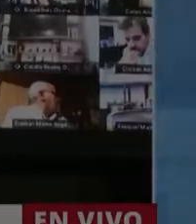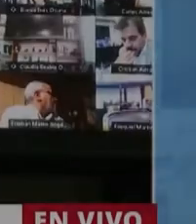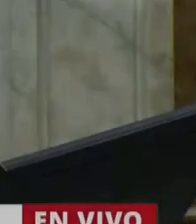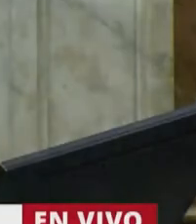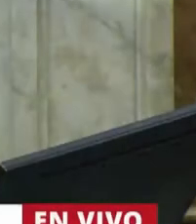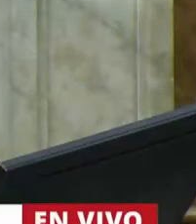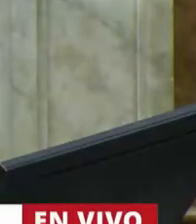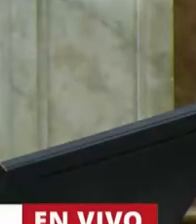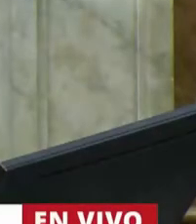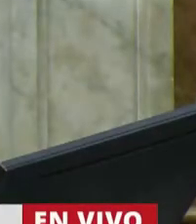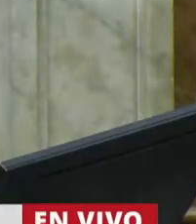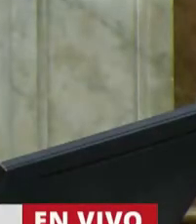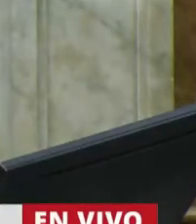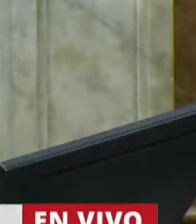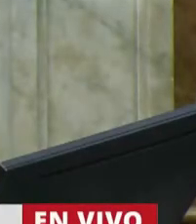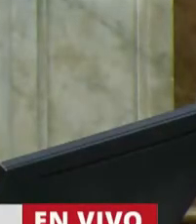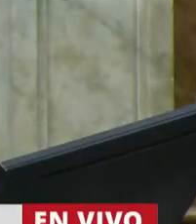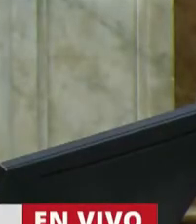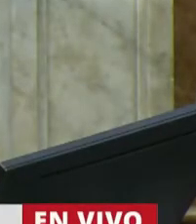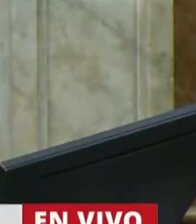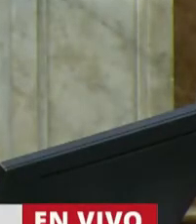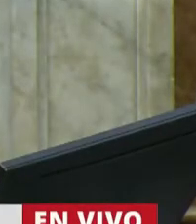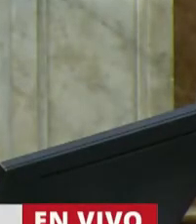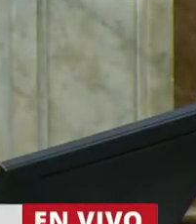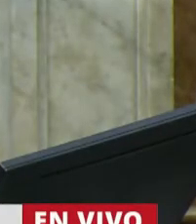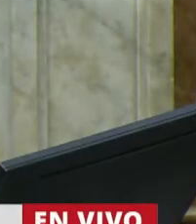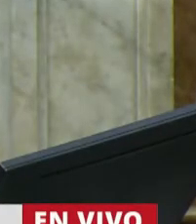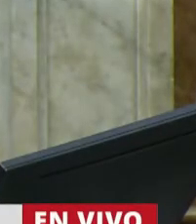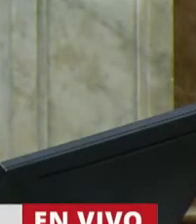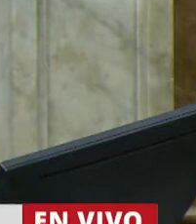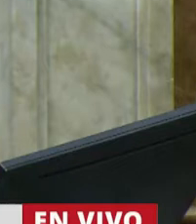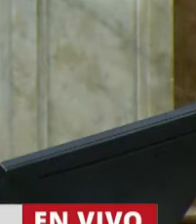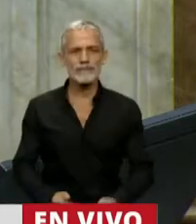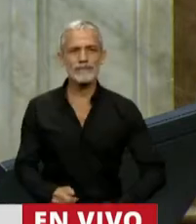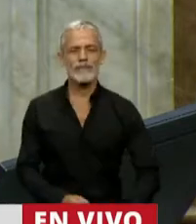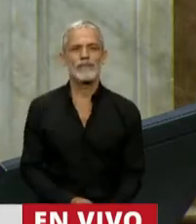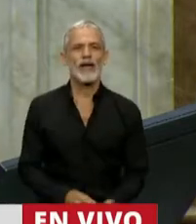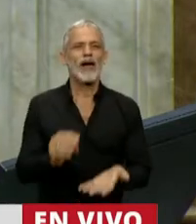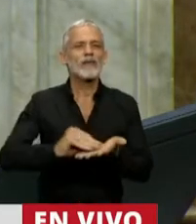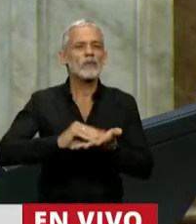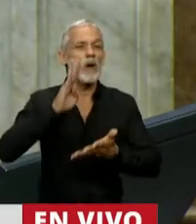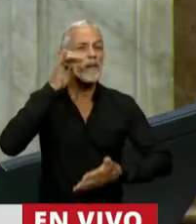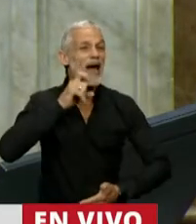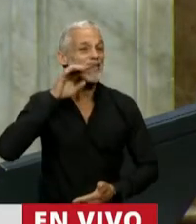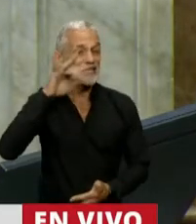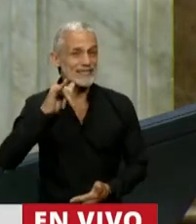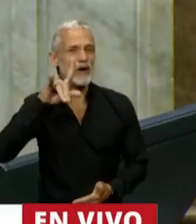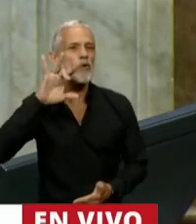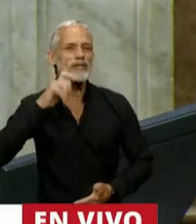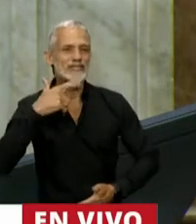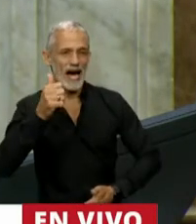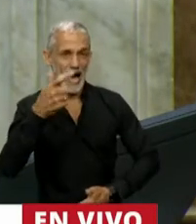Siguiendo con los oradores de bloque, tiene la palabra la diputada Beatriz Luisa Ávila.